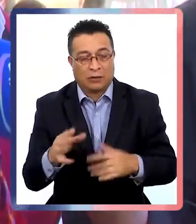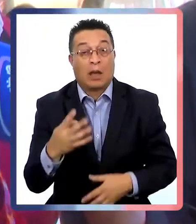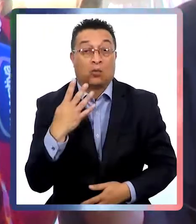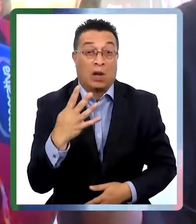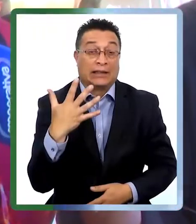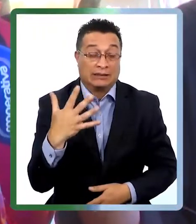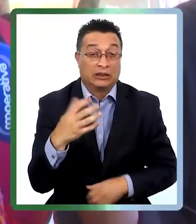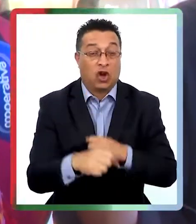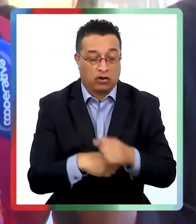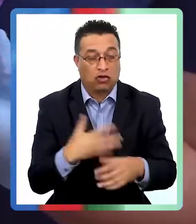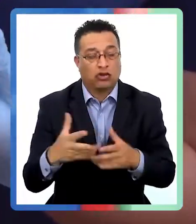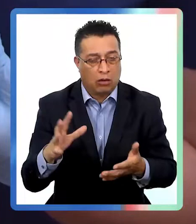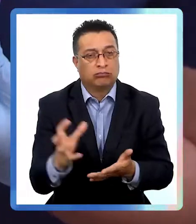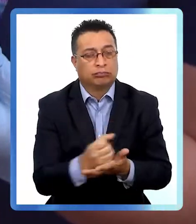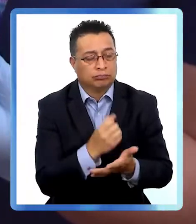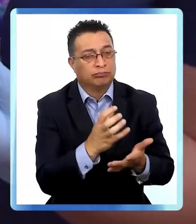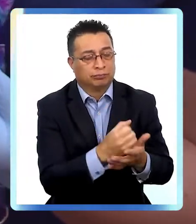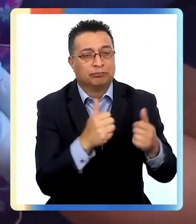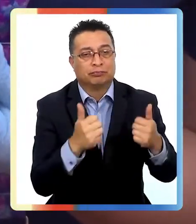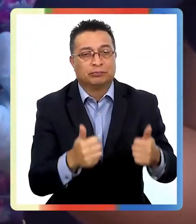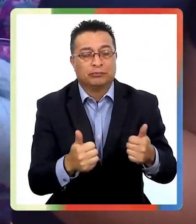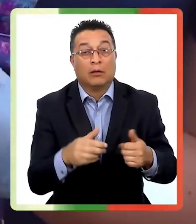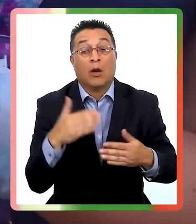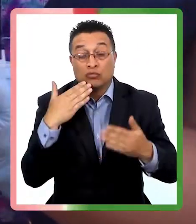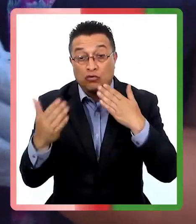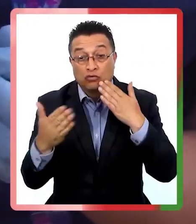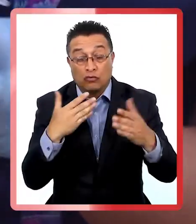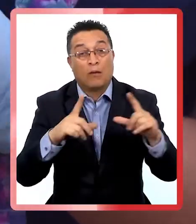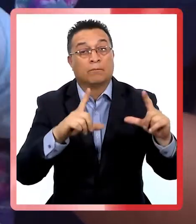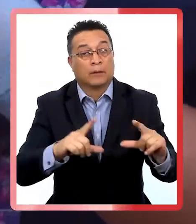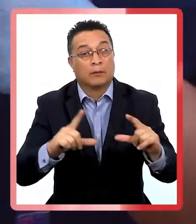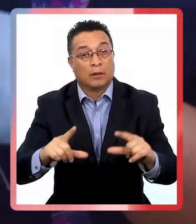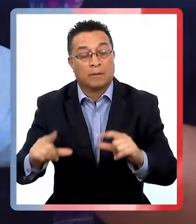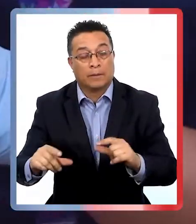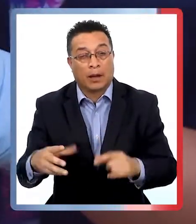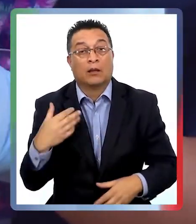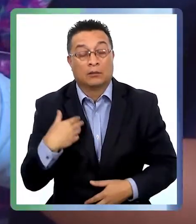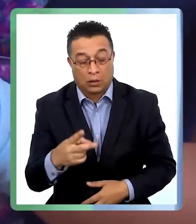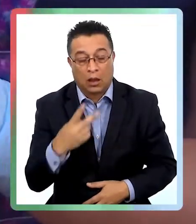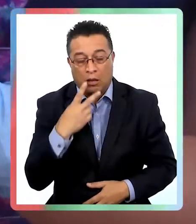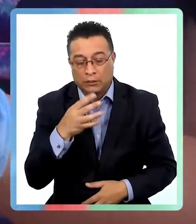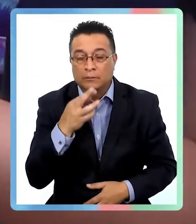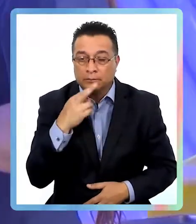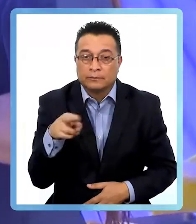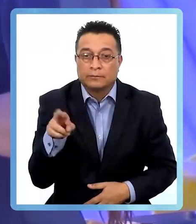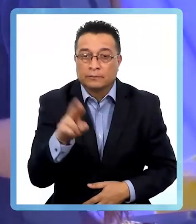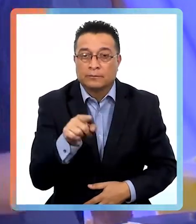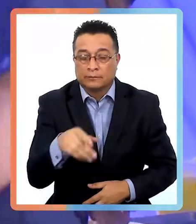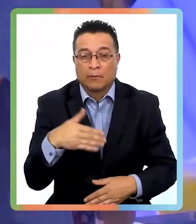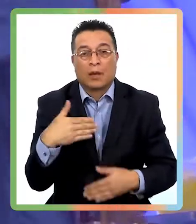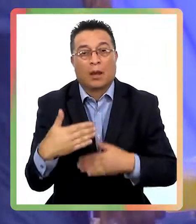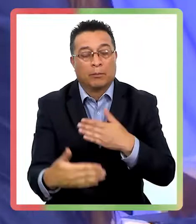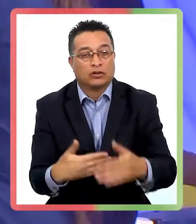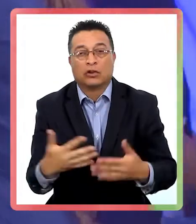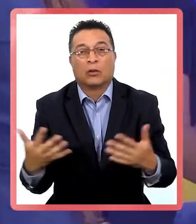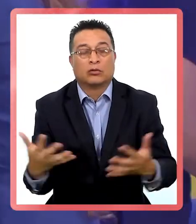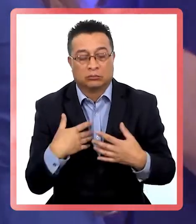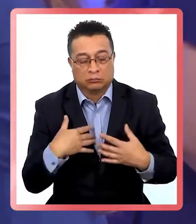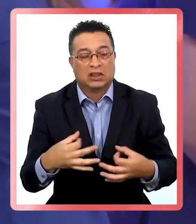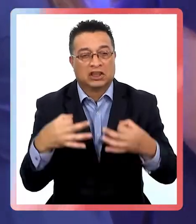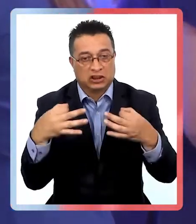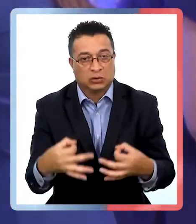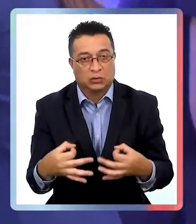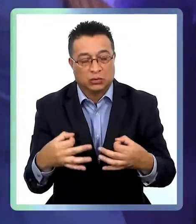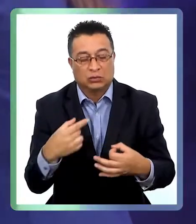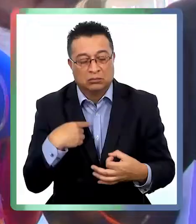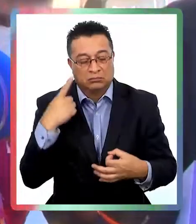de 45 años. Las cifras de contagios han ido a la baja. Hemos sido insistentes con este proceso. Es porque tenemos la certeza